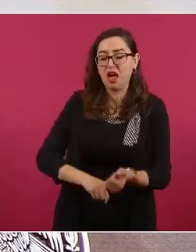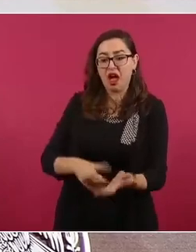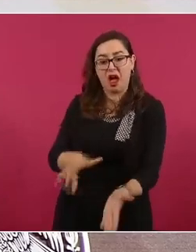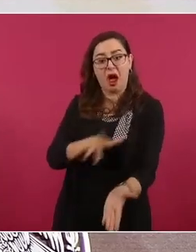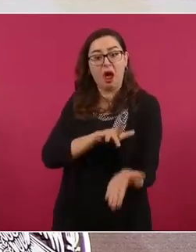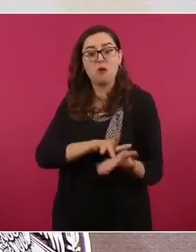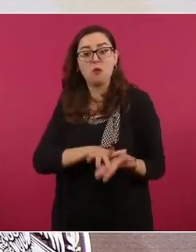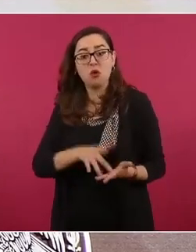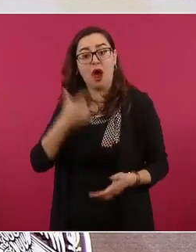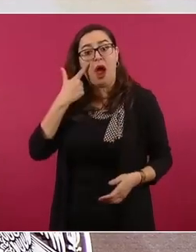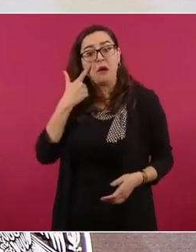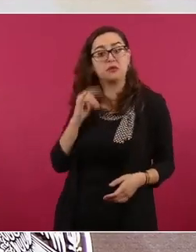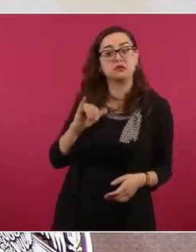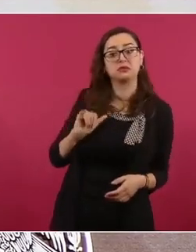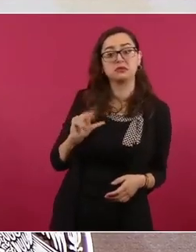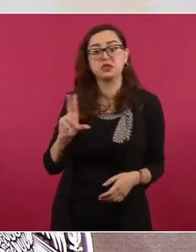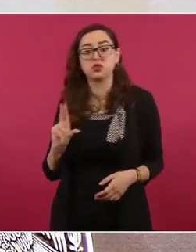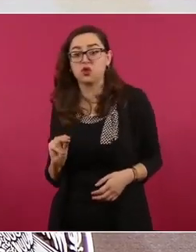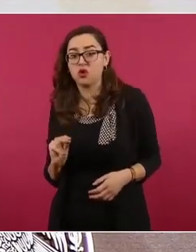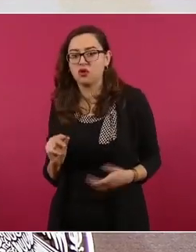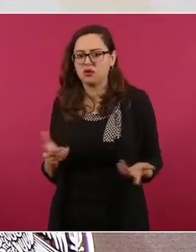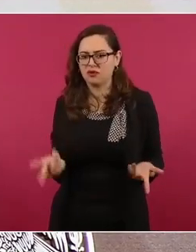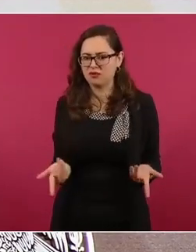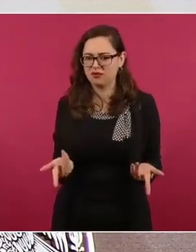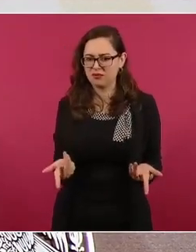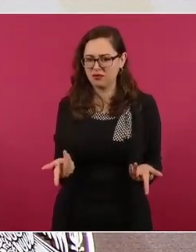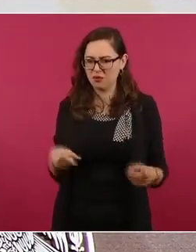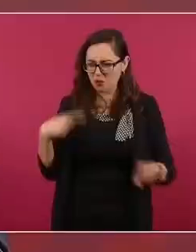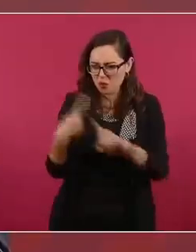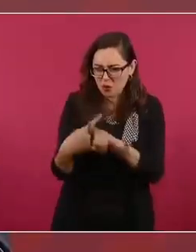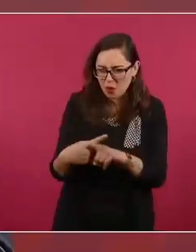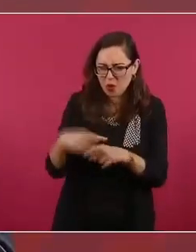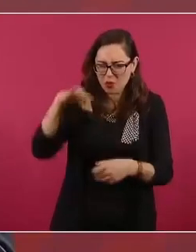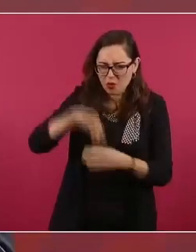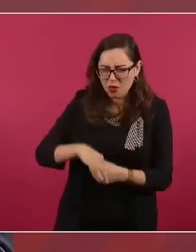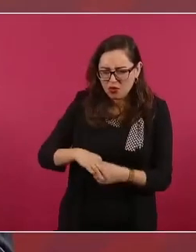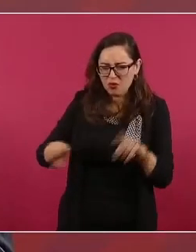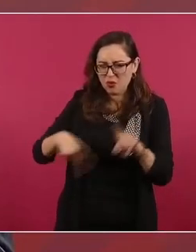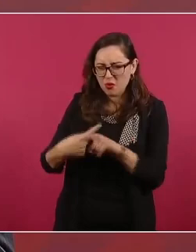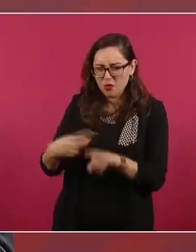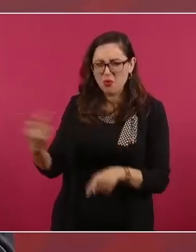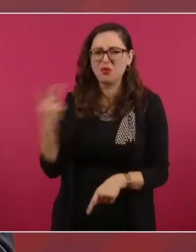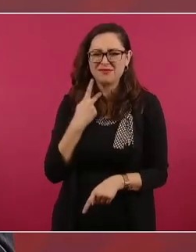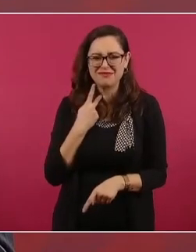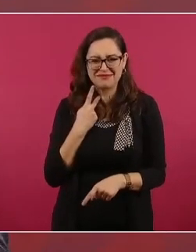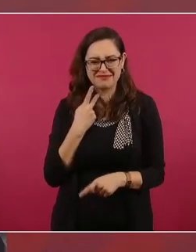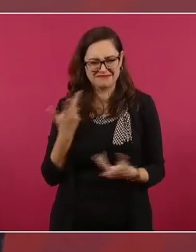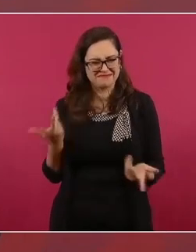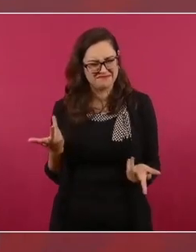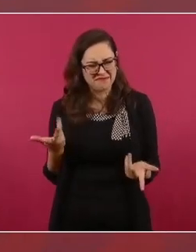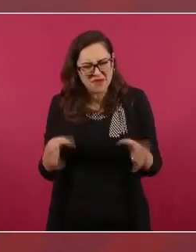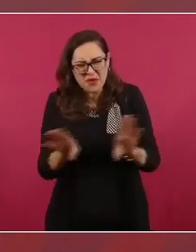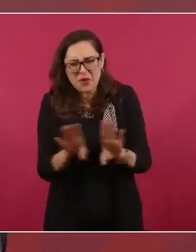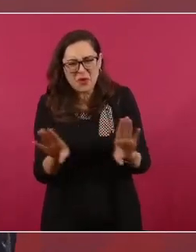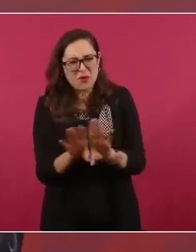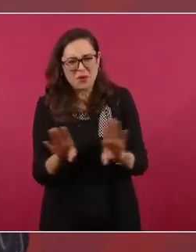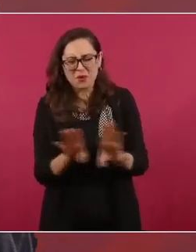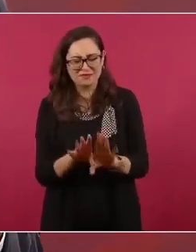en materia de seguridad? Pero más,